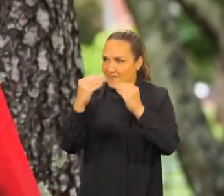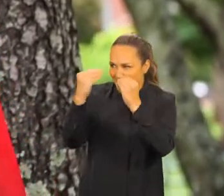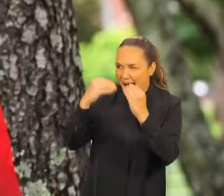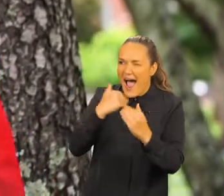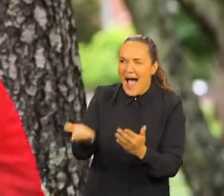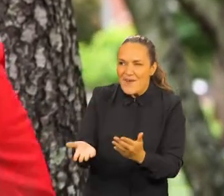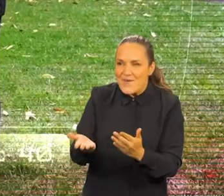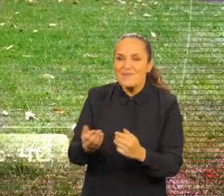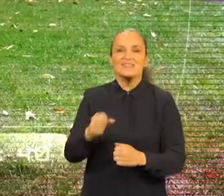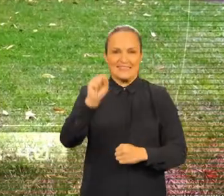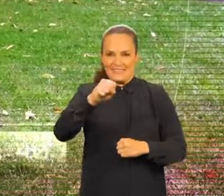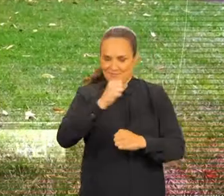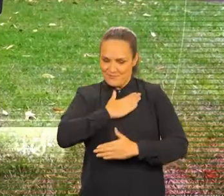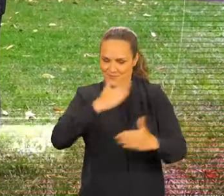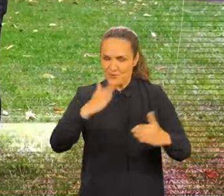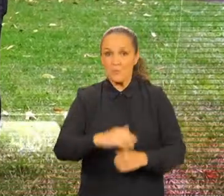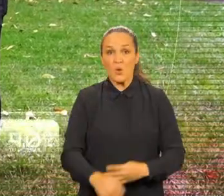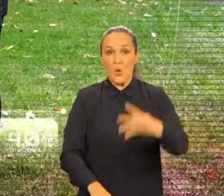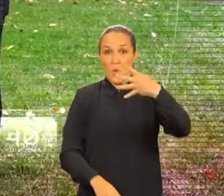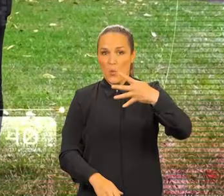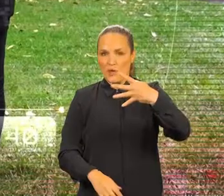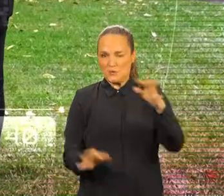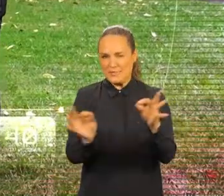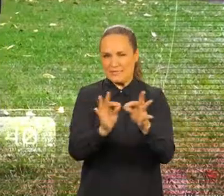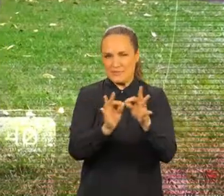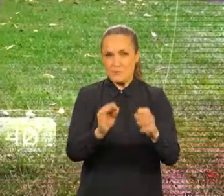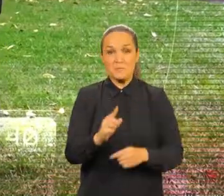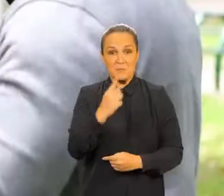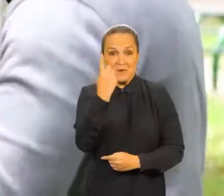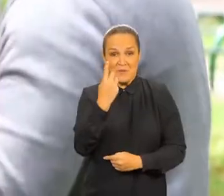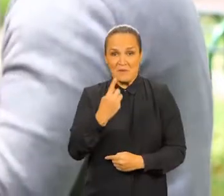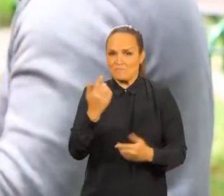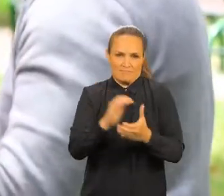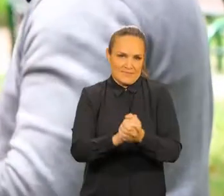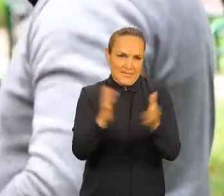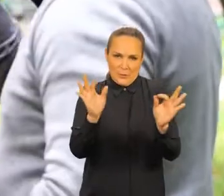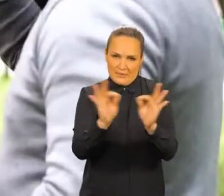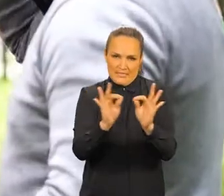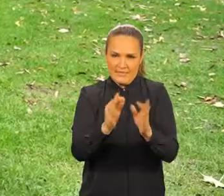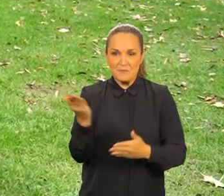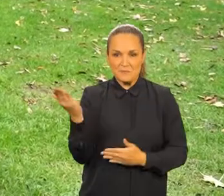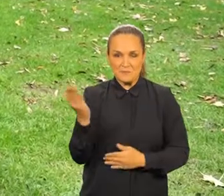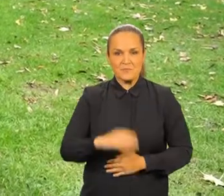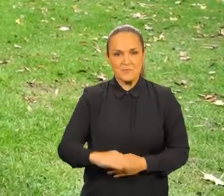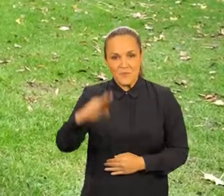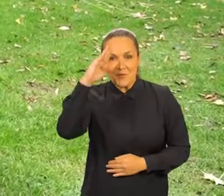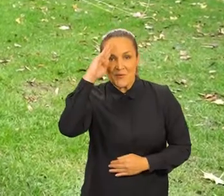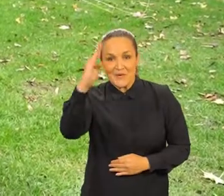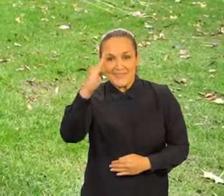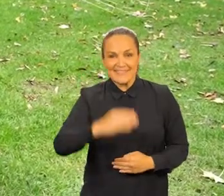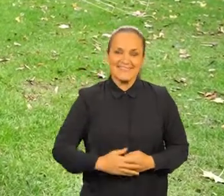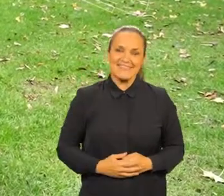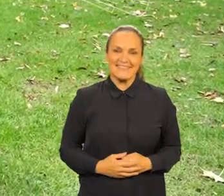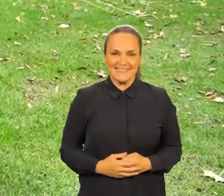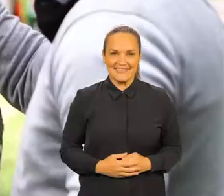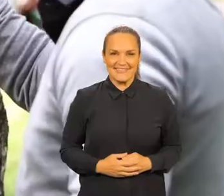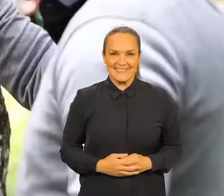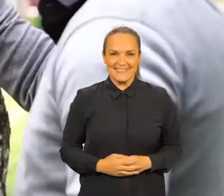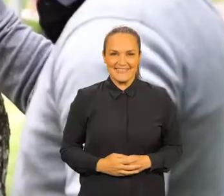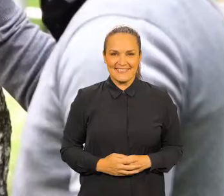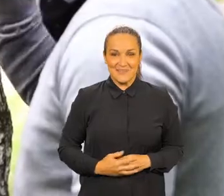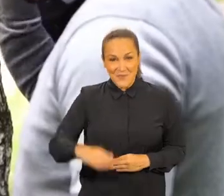por supuesto? Claro que sí. Con todo gusto. Vamos a aprender cuatro palabritas sencillas. La primera, pues, es el saludo. Lo básico, ¿no? Aquí. Hola. Hola.